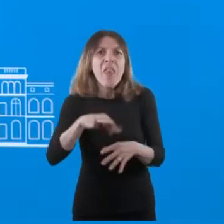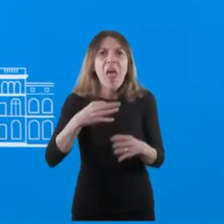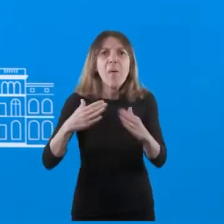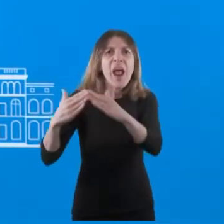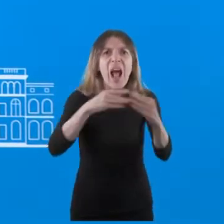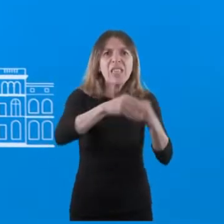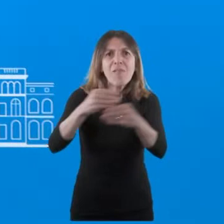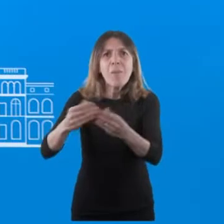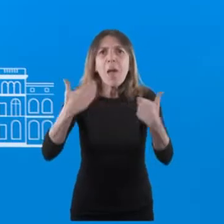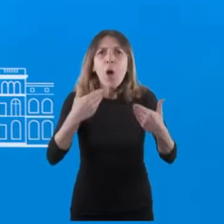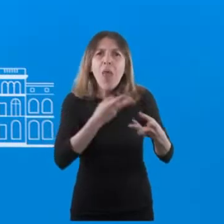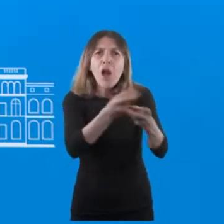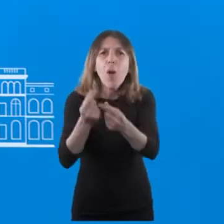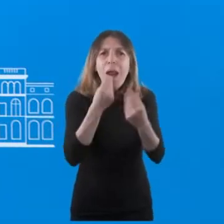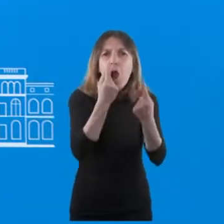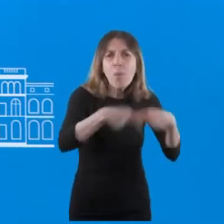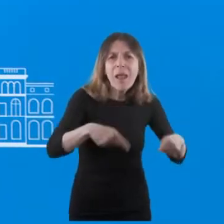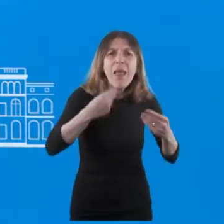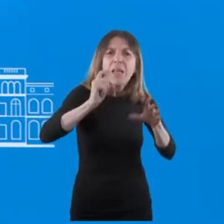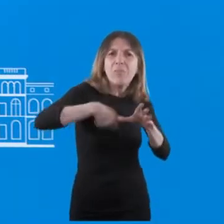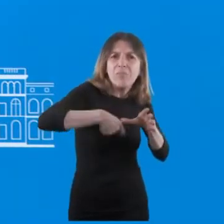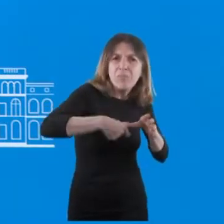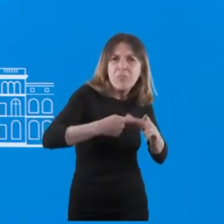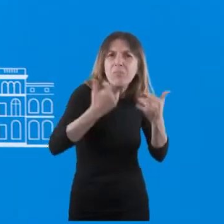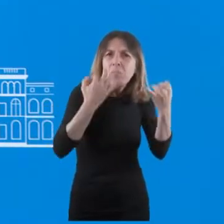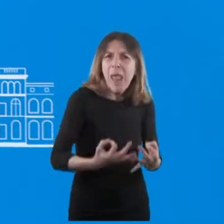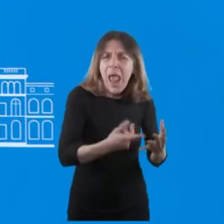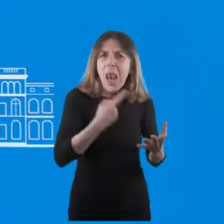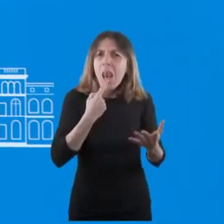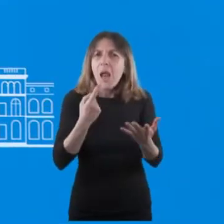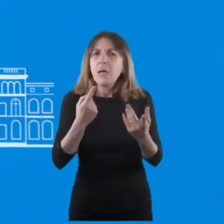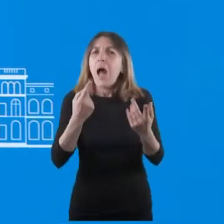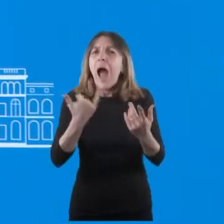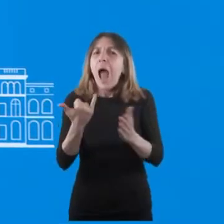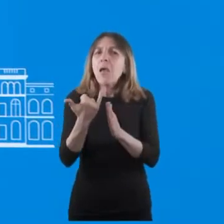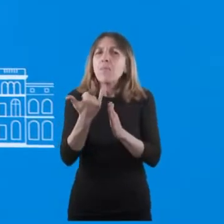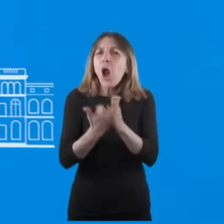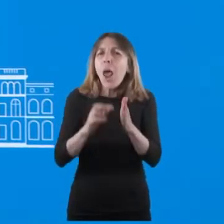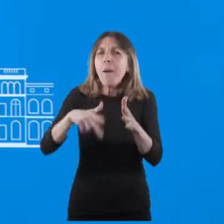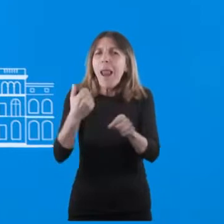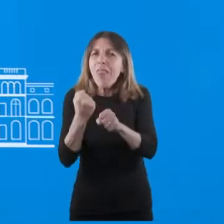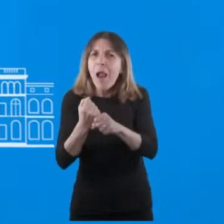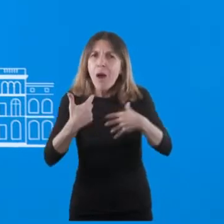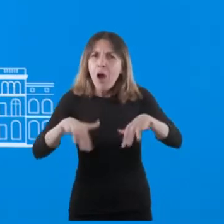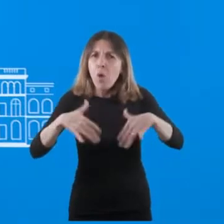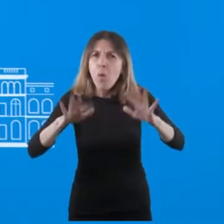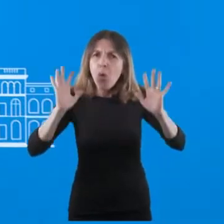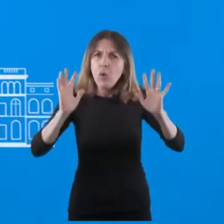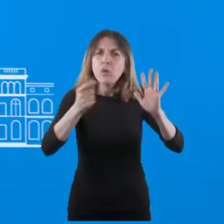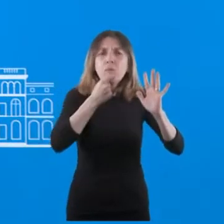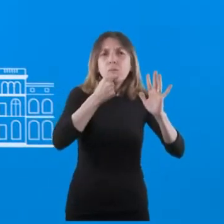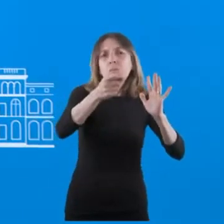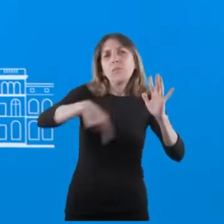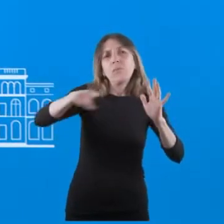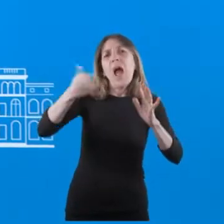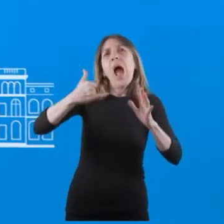mesa y de la manera en que tiene que estar preparada y con la higiene que tiene que tener. Entonces, hay una cantidad de programas en ese sentido, algunos son, si se quieren, más